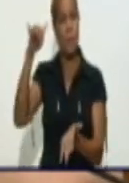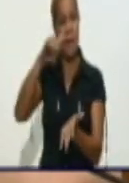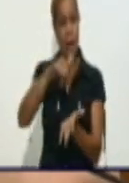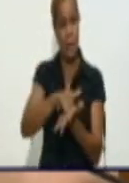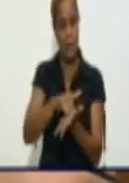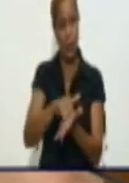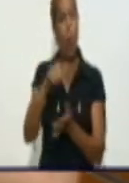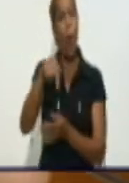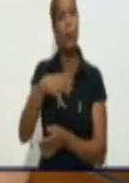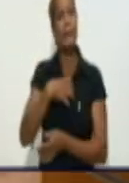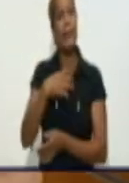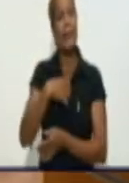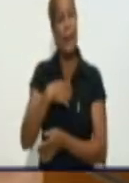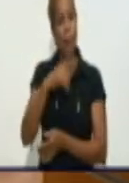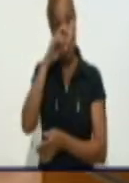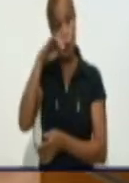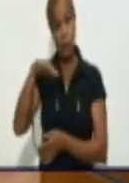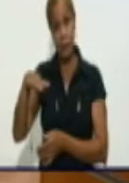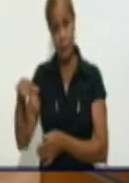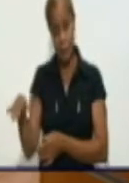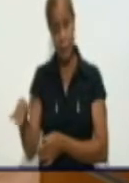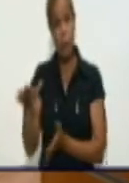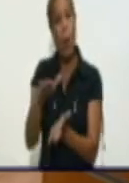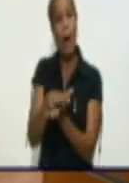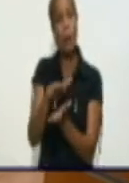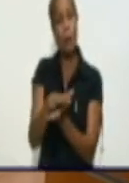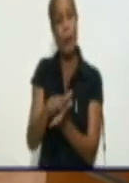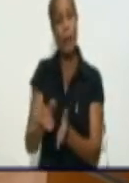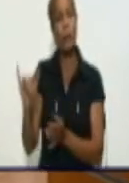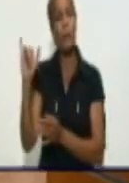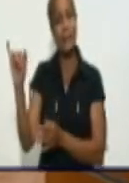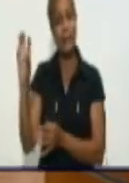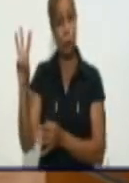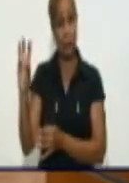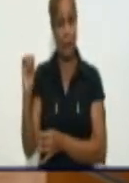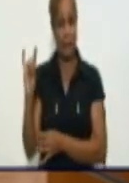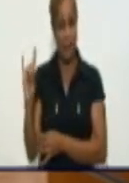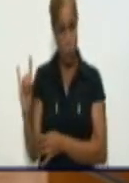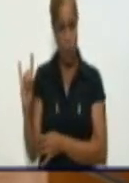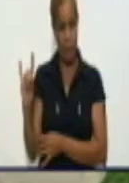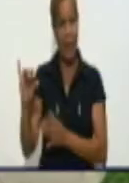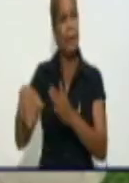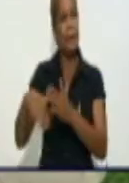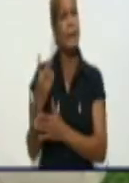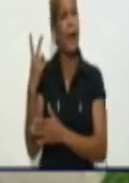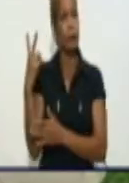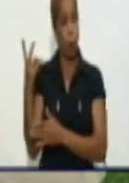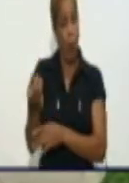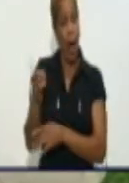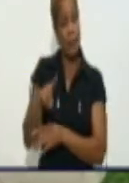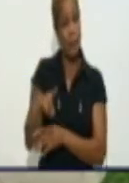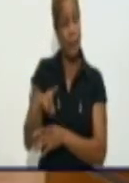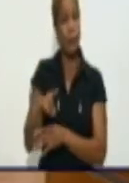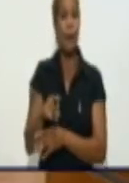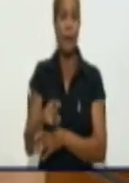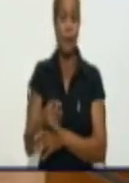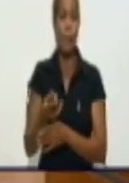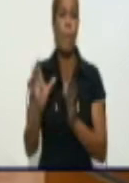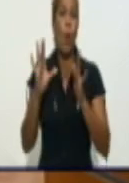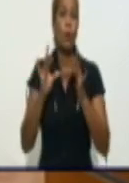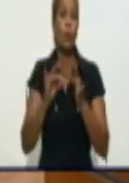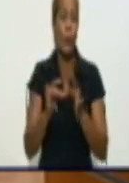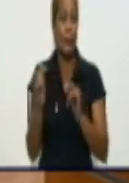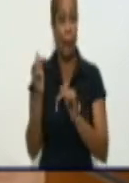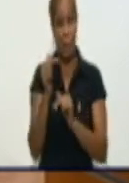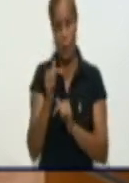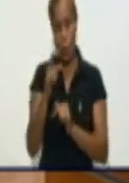Hoy tenemos en la edad pediátrica un acumulado de 639. En el día fueron dos. Afortunadamente ninguno menor de